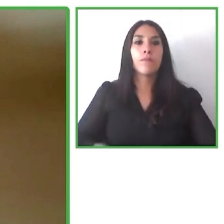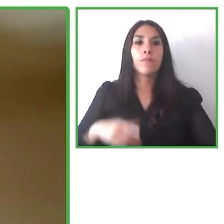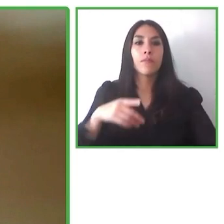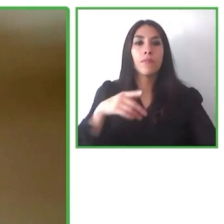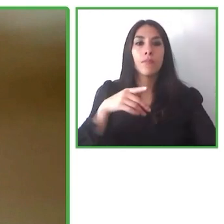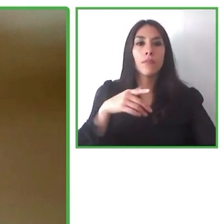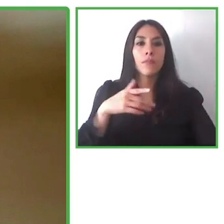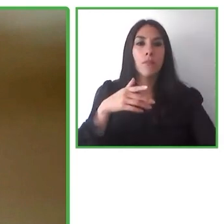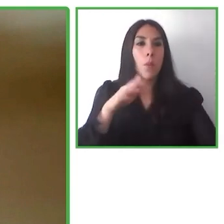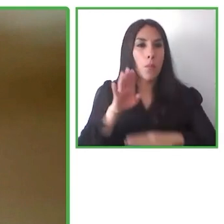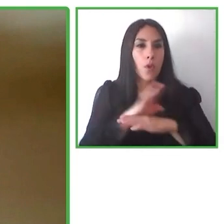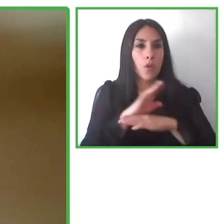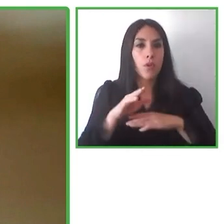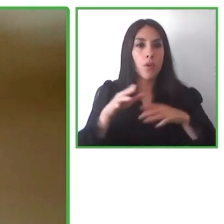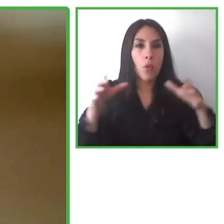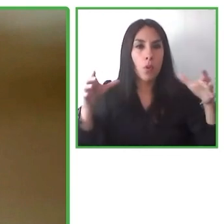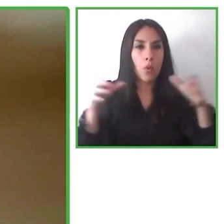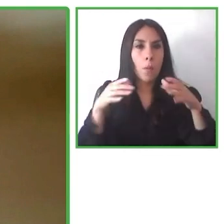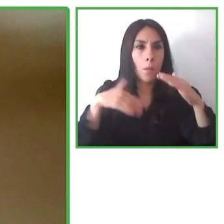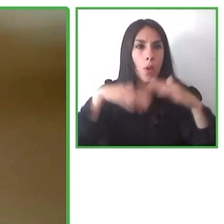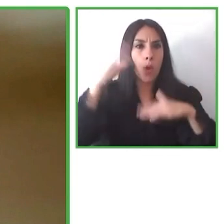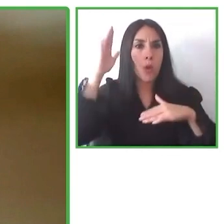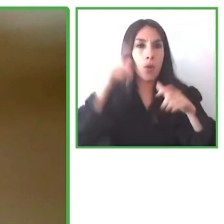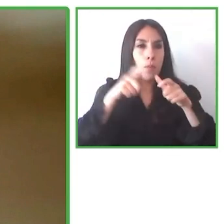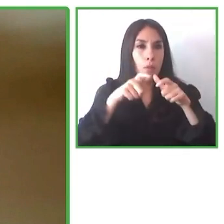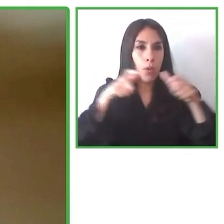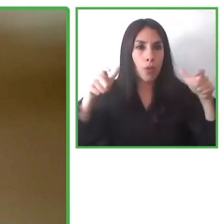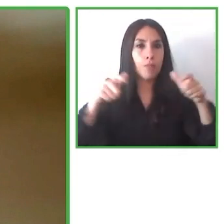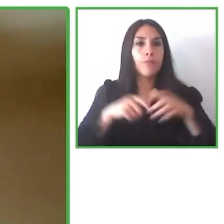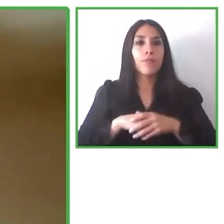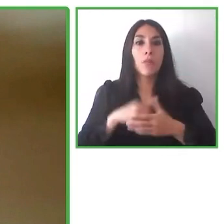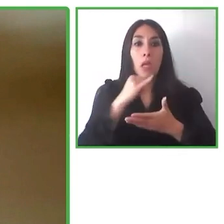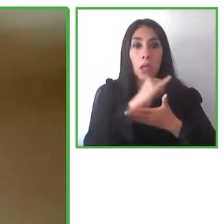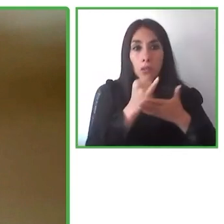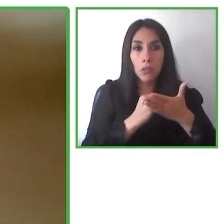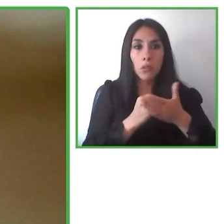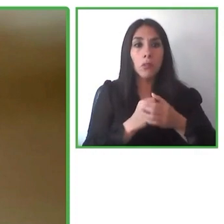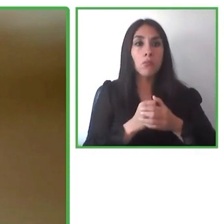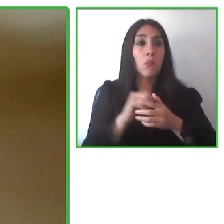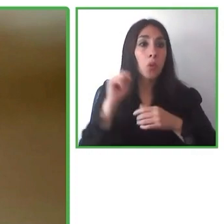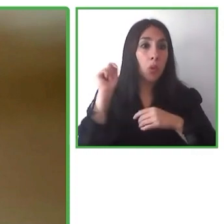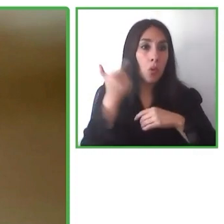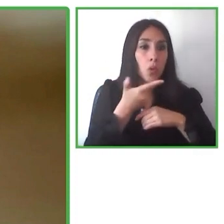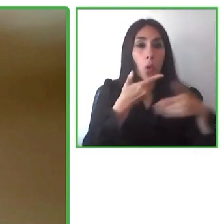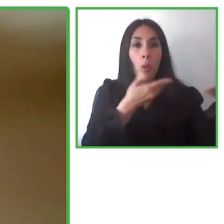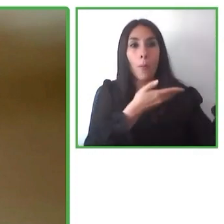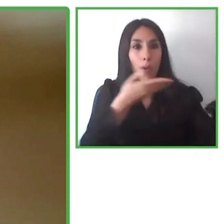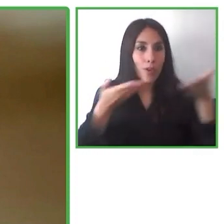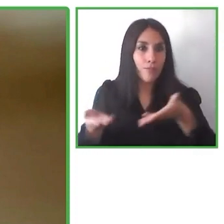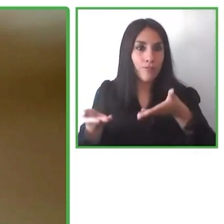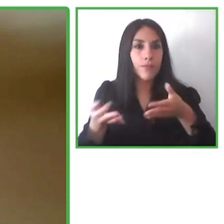diversos espacios como las artes bienvenido Stephen la palabra es tuya gracias